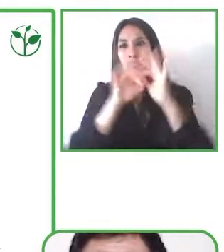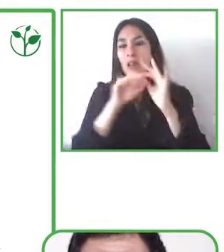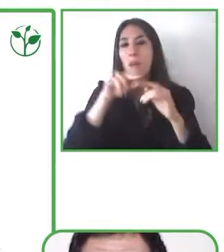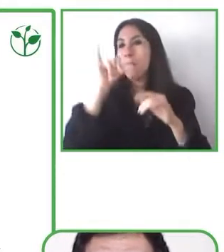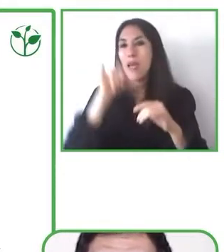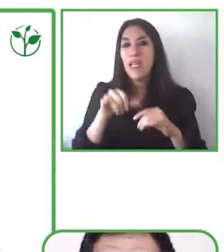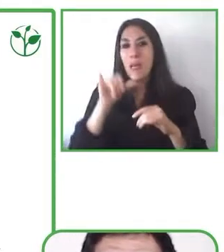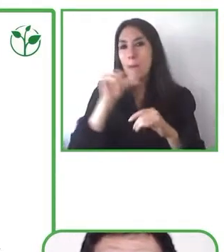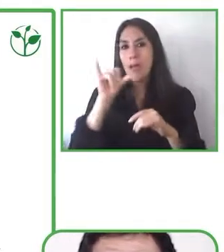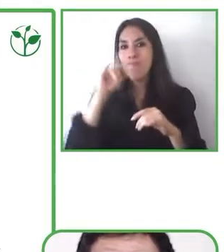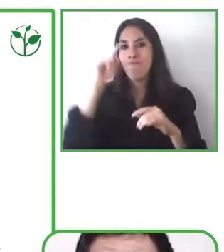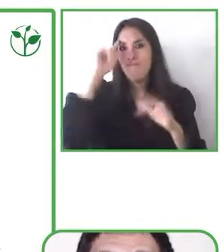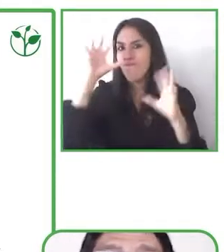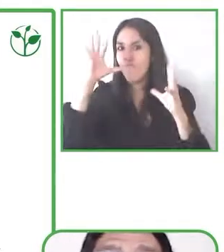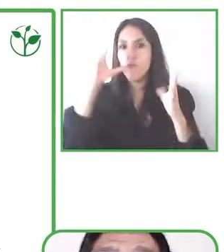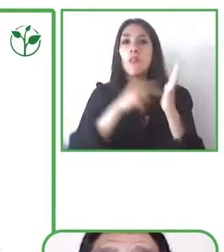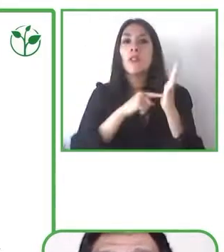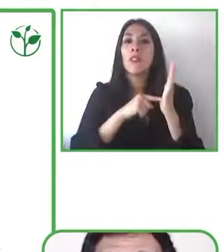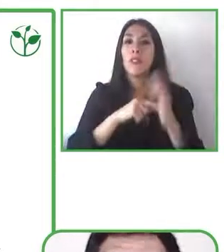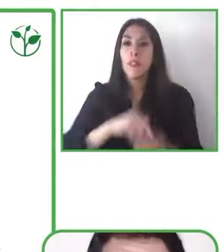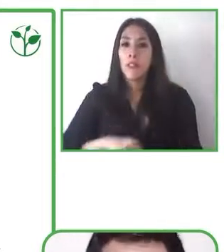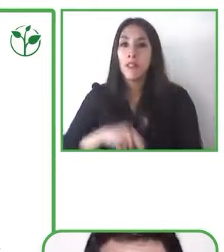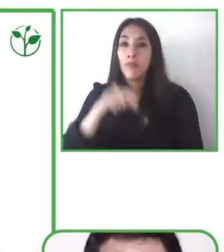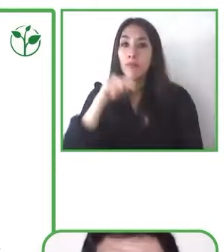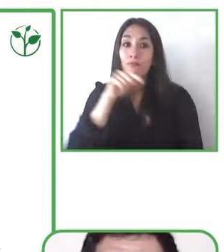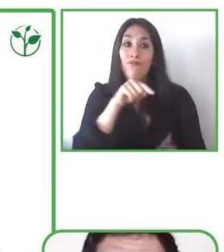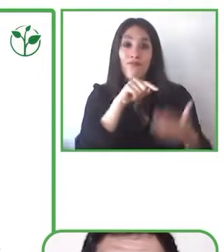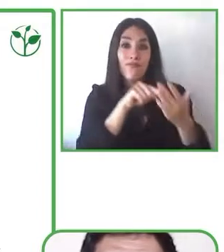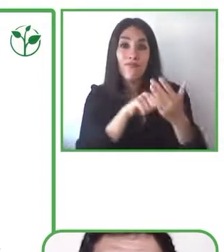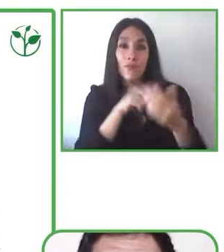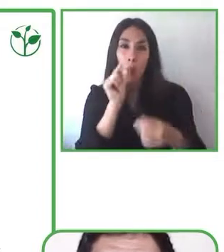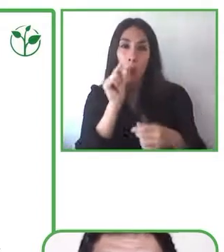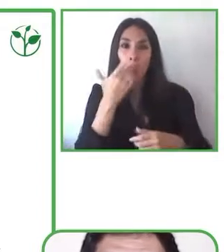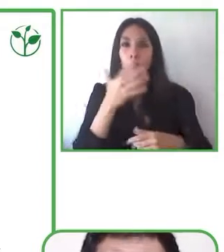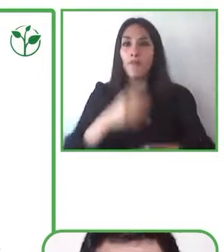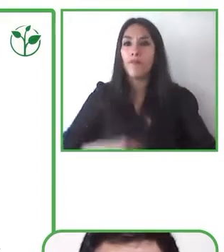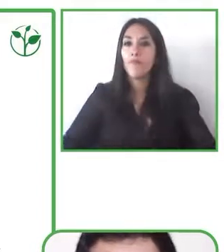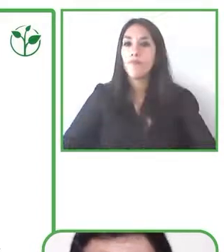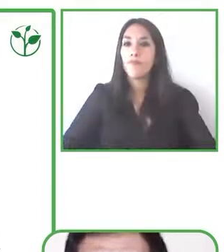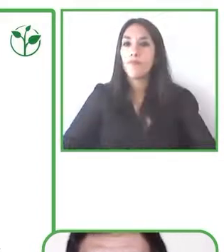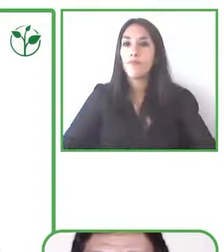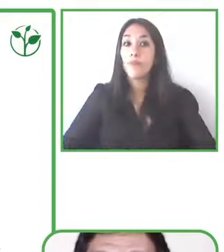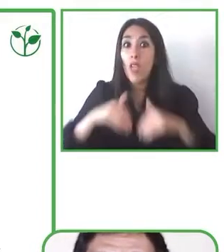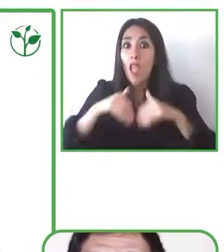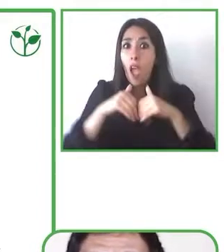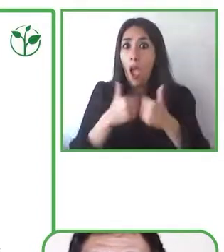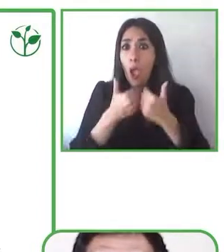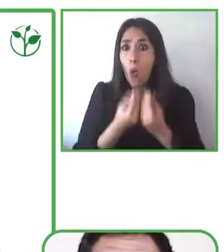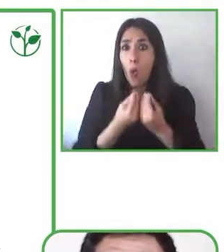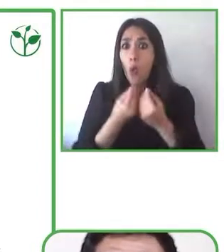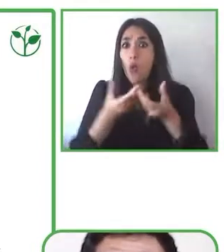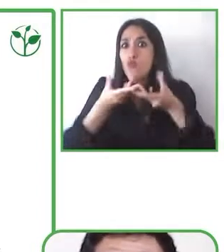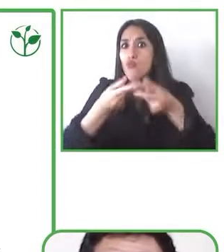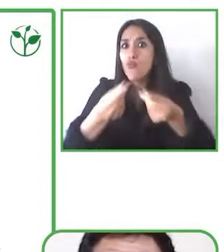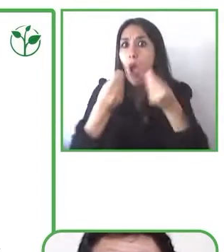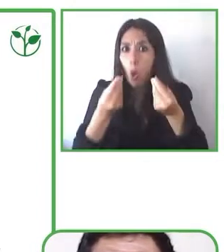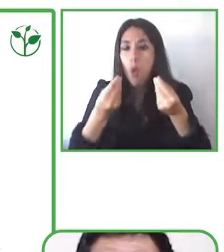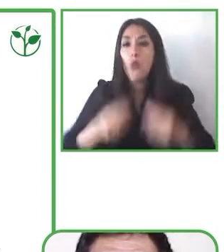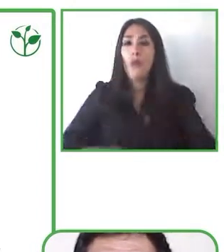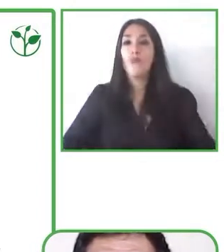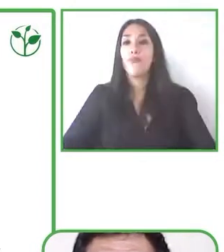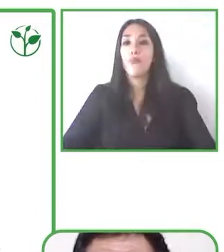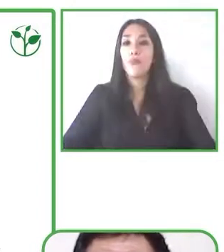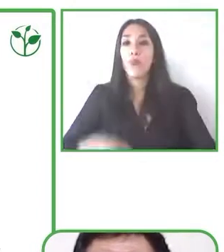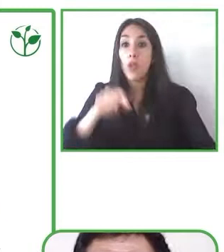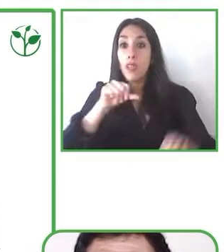El tema entonces es que la ciencia avanza, y especialmente en el ámbito del estudio de la